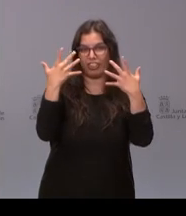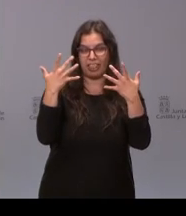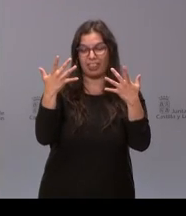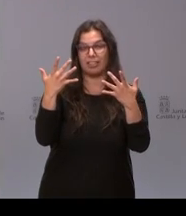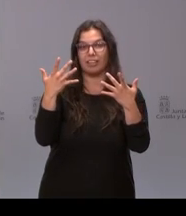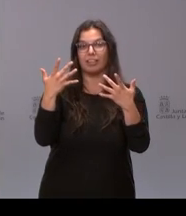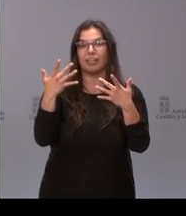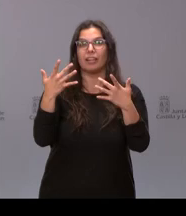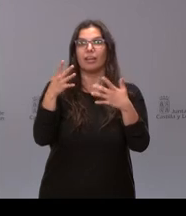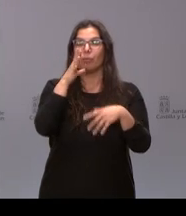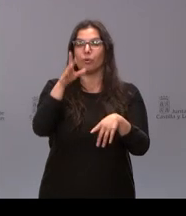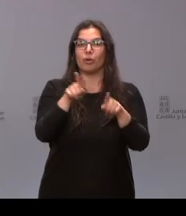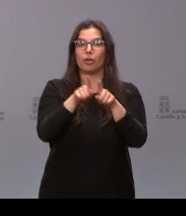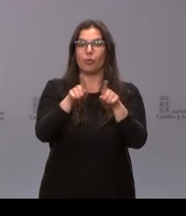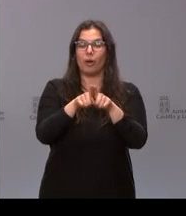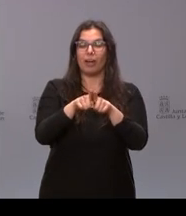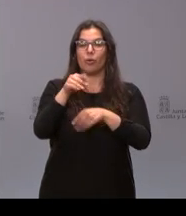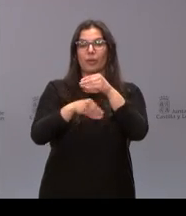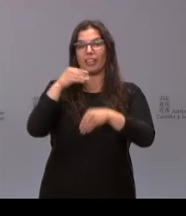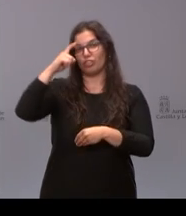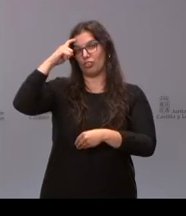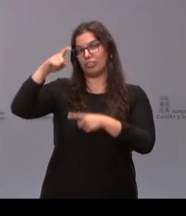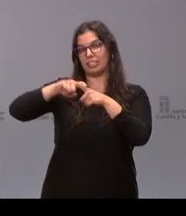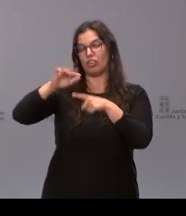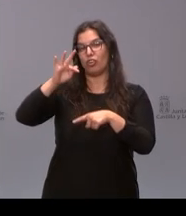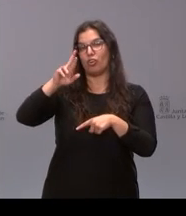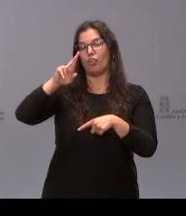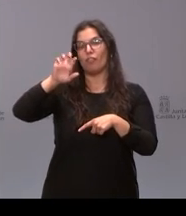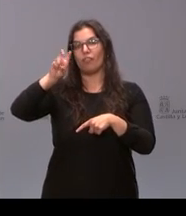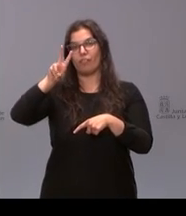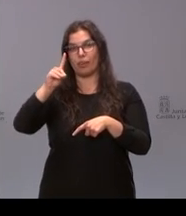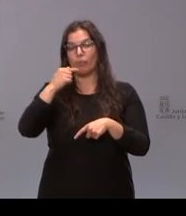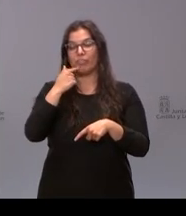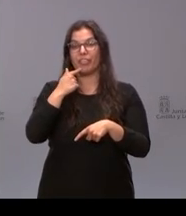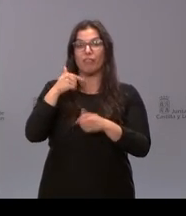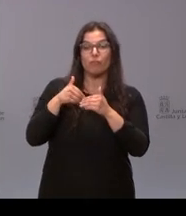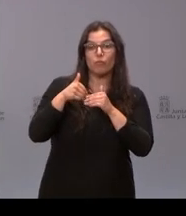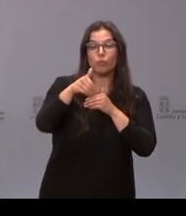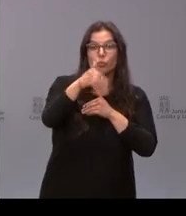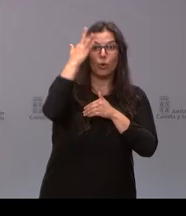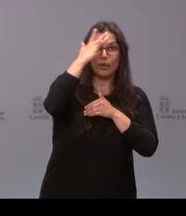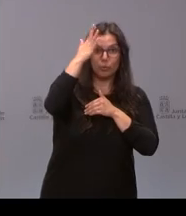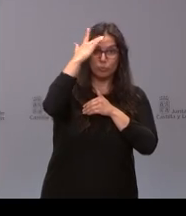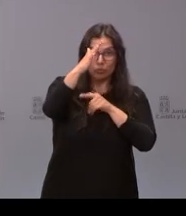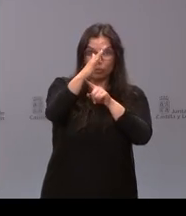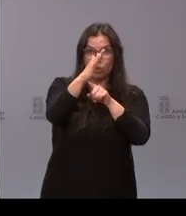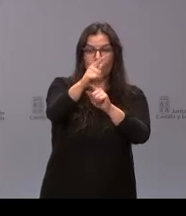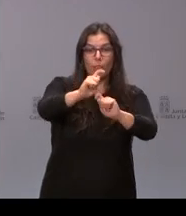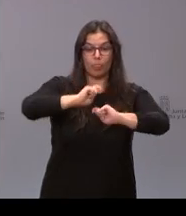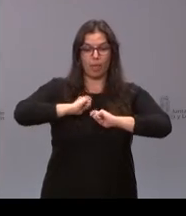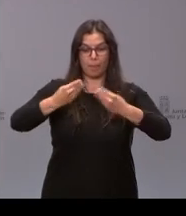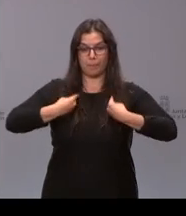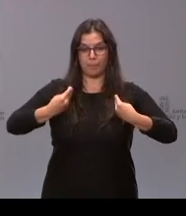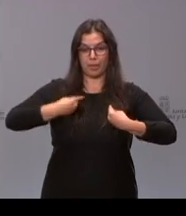predecesor Freud el porvenir de esta ilusión haga que la vida de las